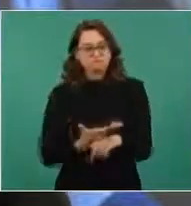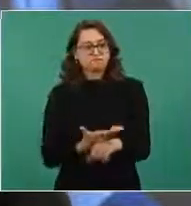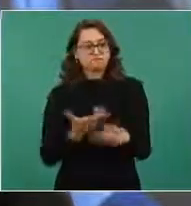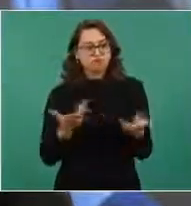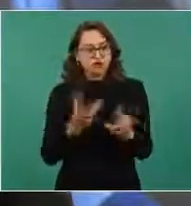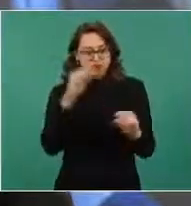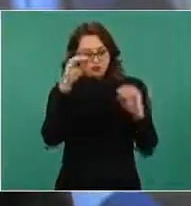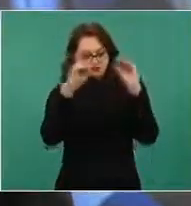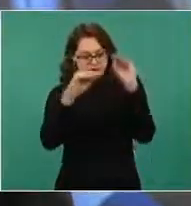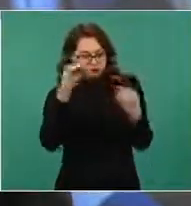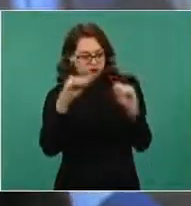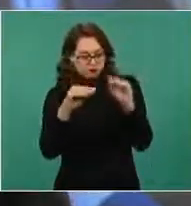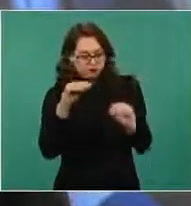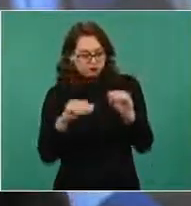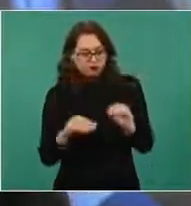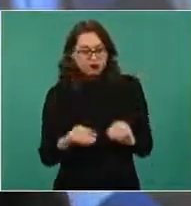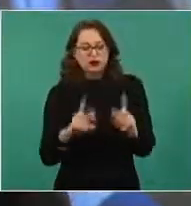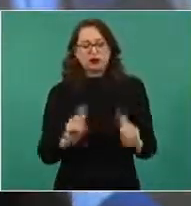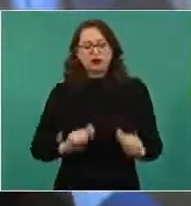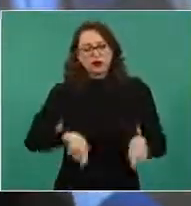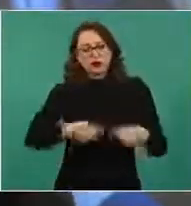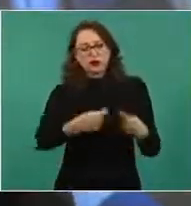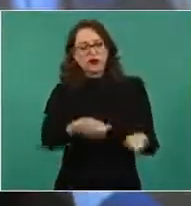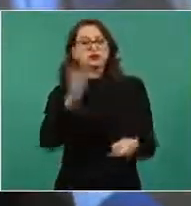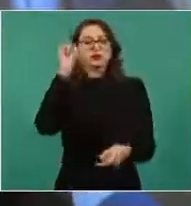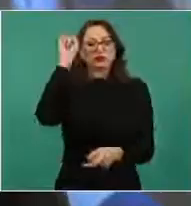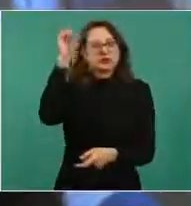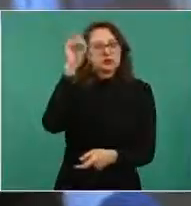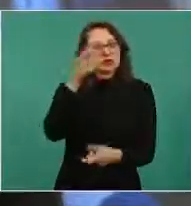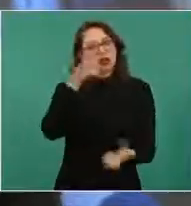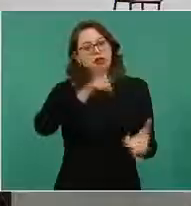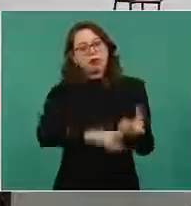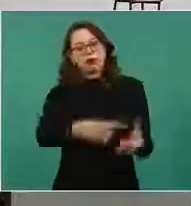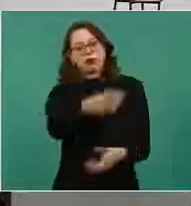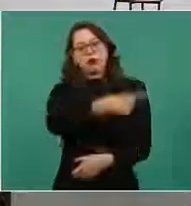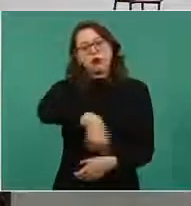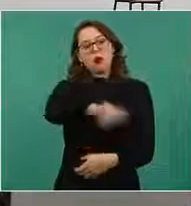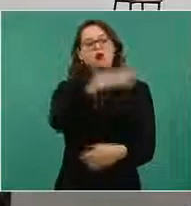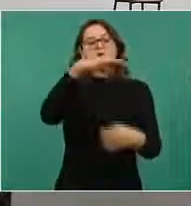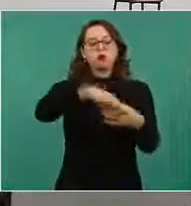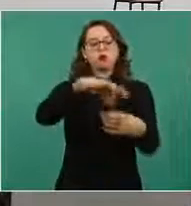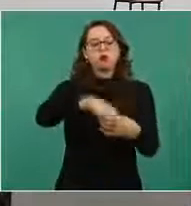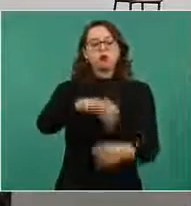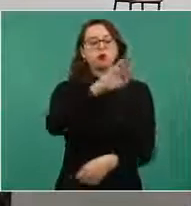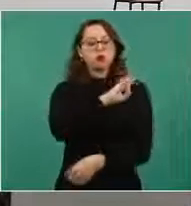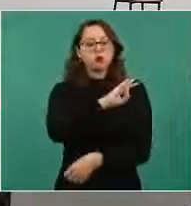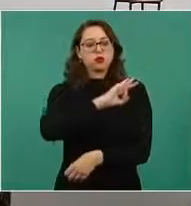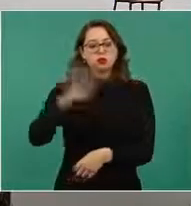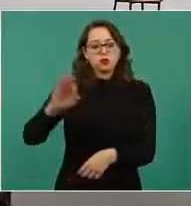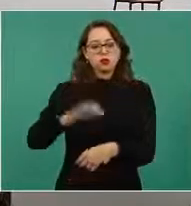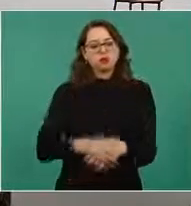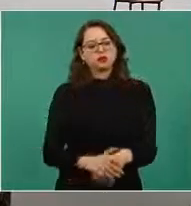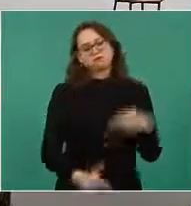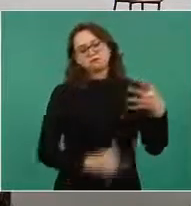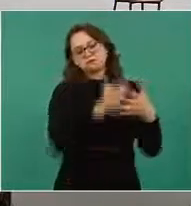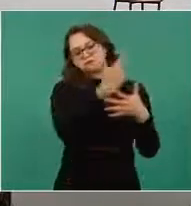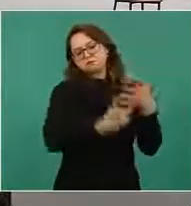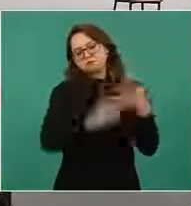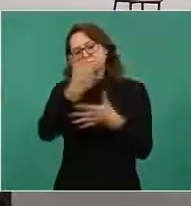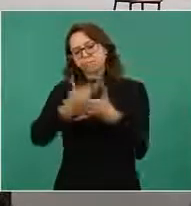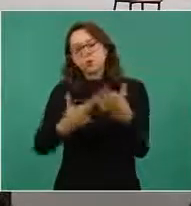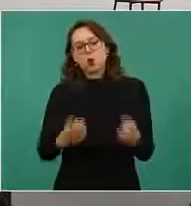poner a disposición del sindicato. El padrón de votantes se estima en 89